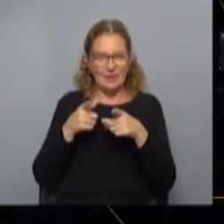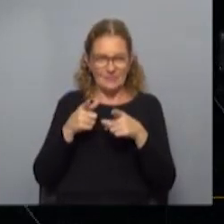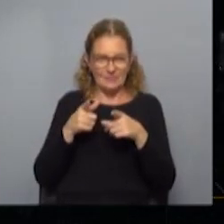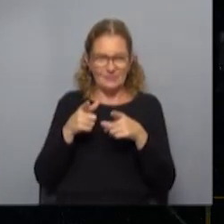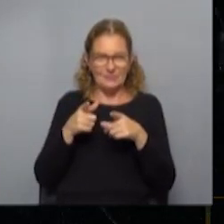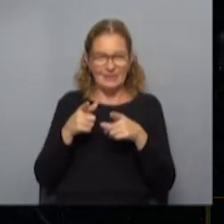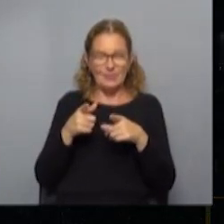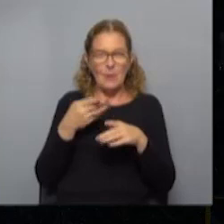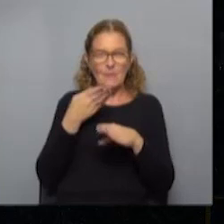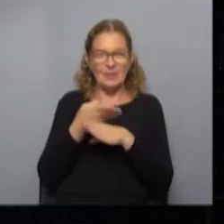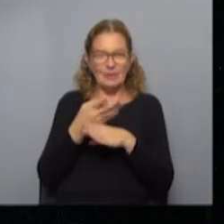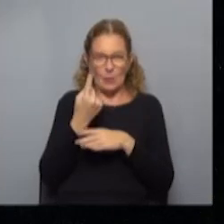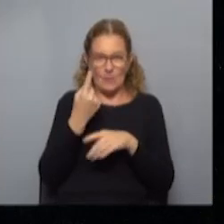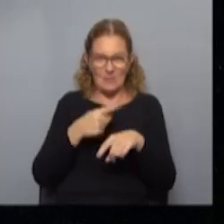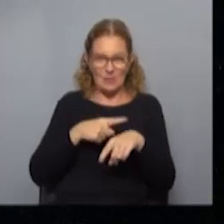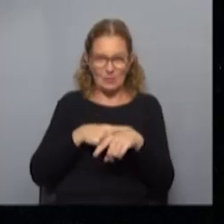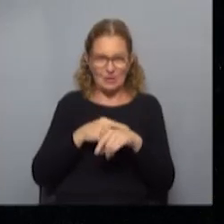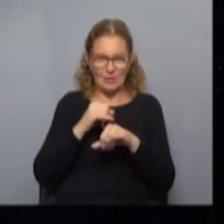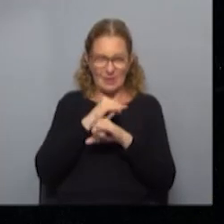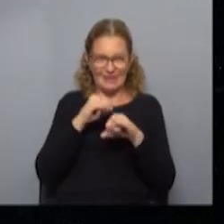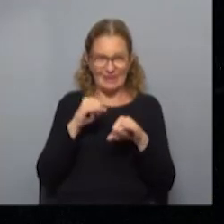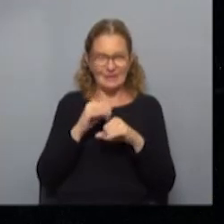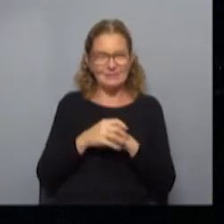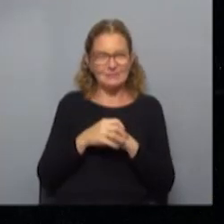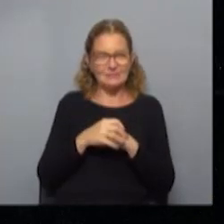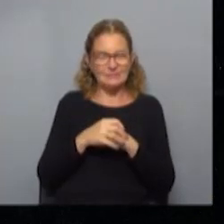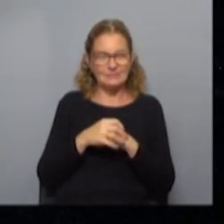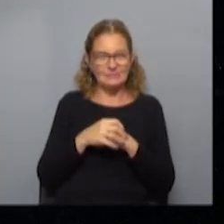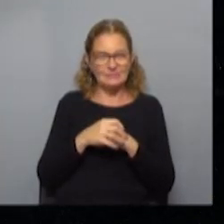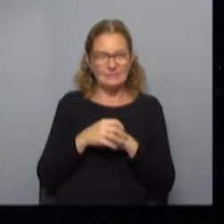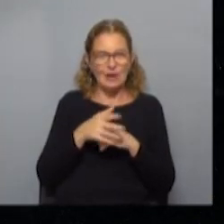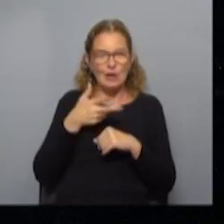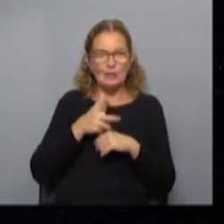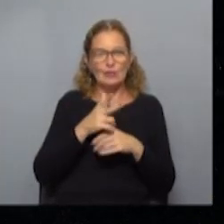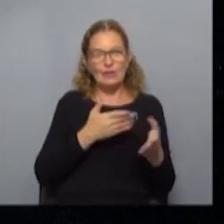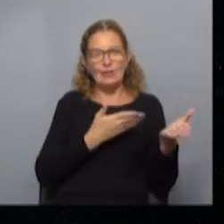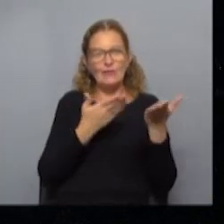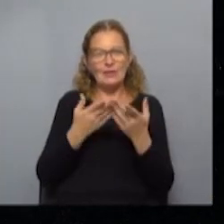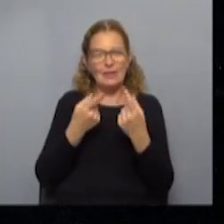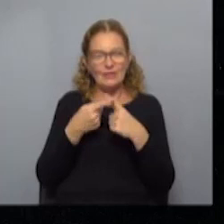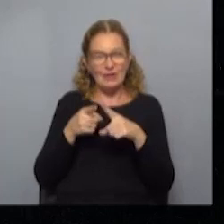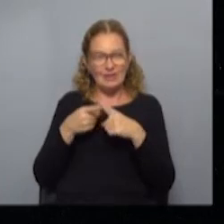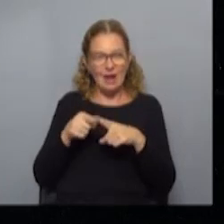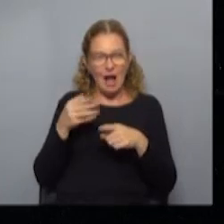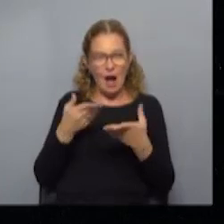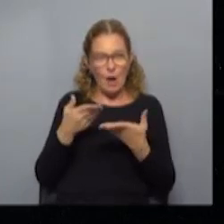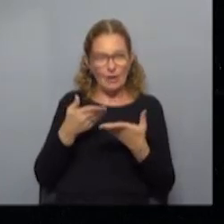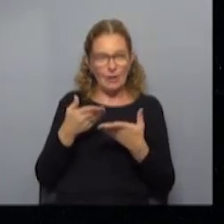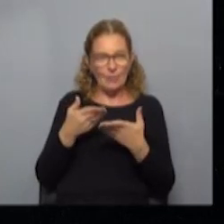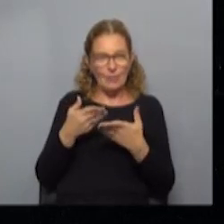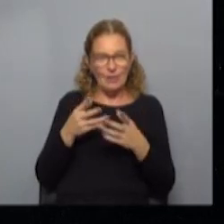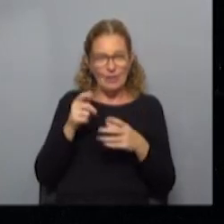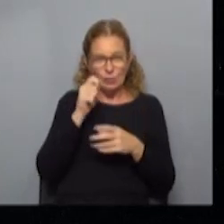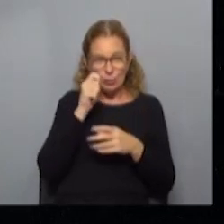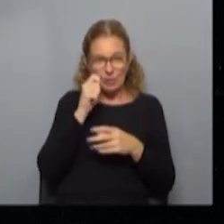ya que estamos pidiendo, en un minutito para cerrar la comunicación. En un minutito Rocha te ofrece muchas variedades, principalmente ahora estamos con el tema del